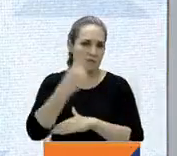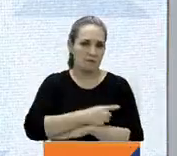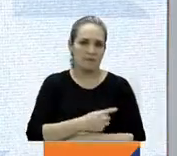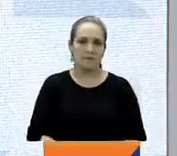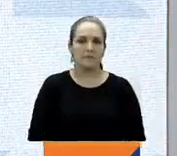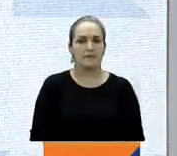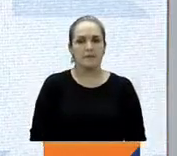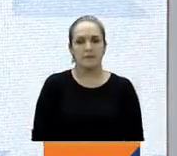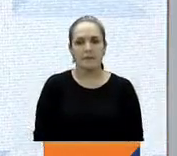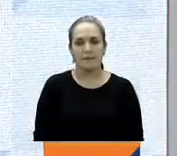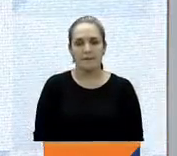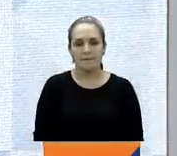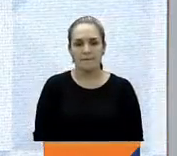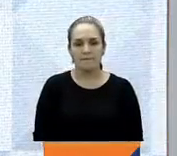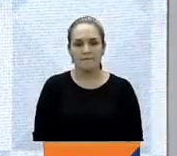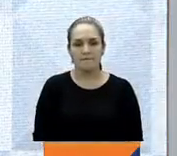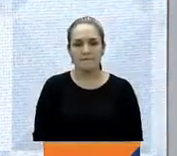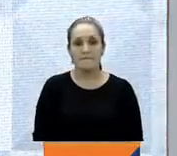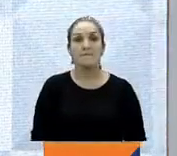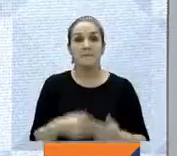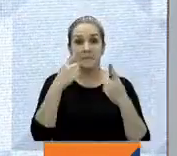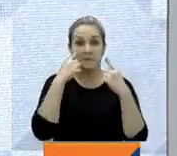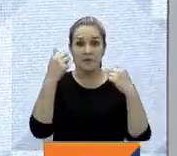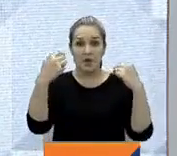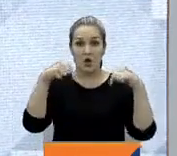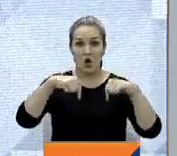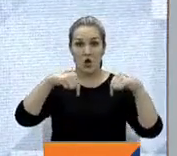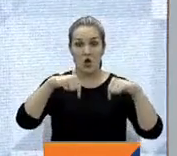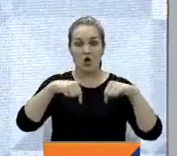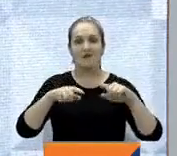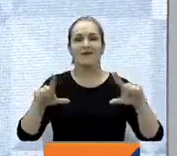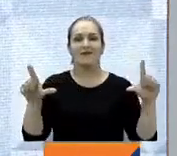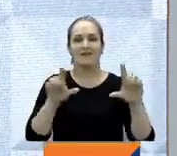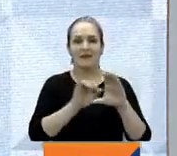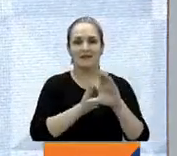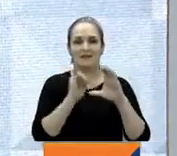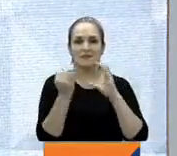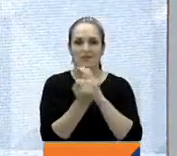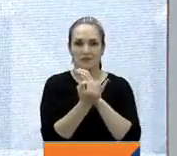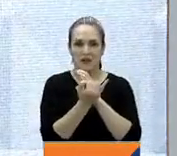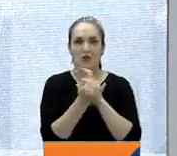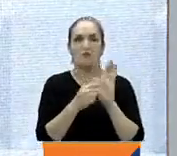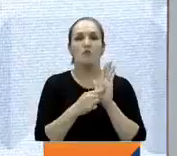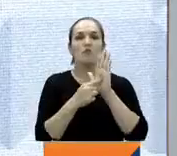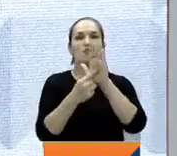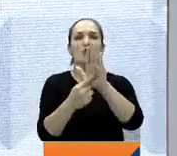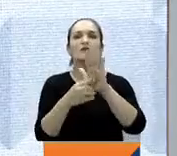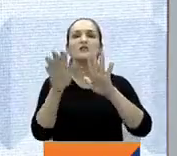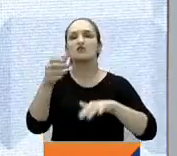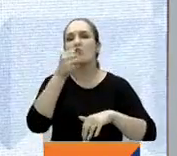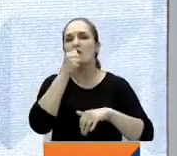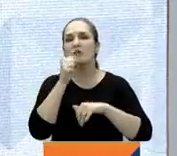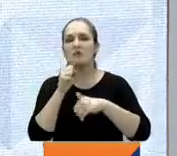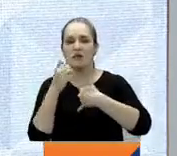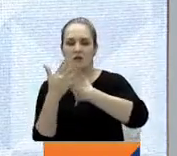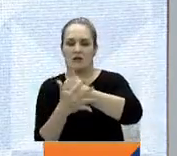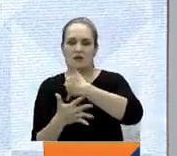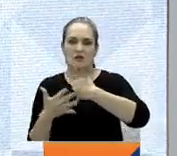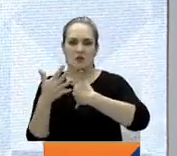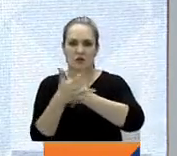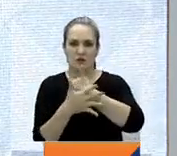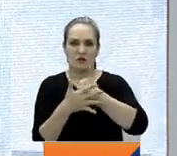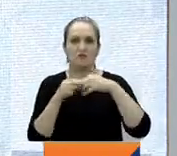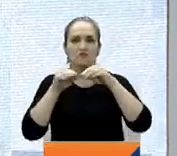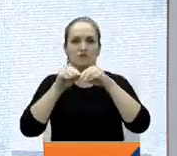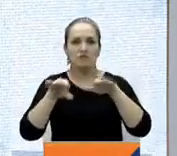de de San Miren esto, desde hoy el canal institucional transmitirá un trabajo periodístico que les da voz a las regiones y a sus habitantes. Estas piezas